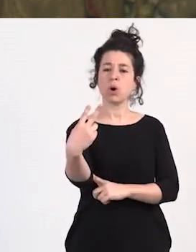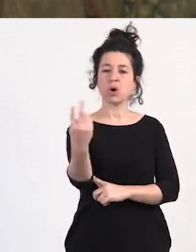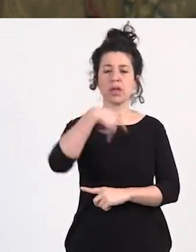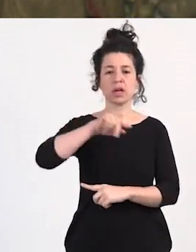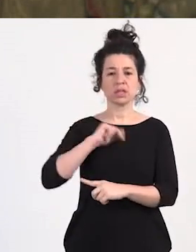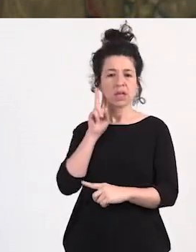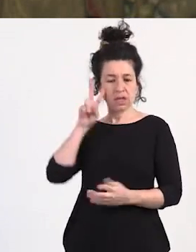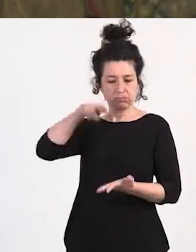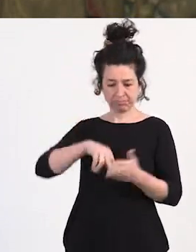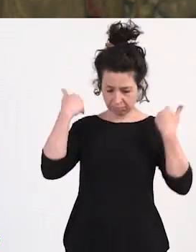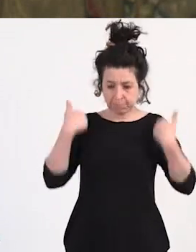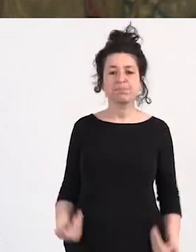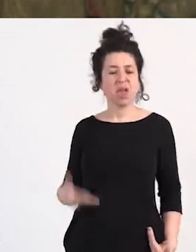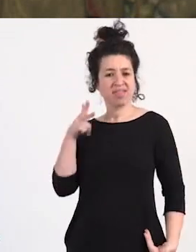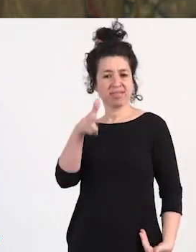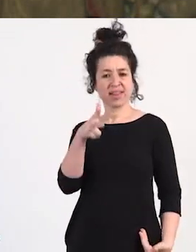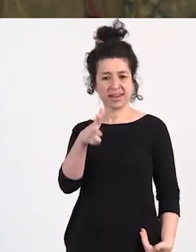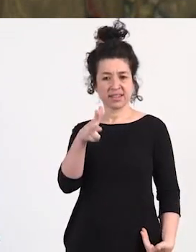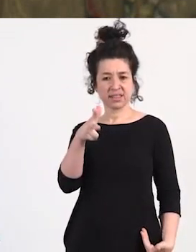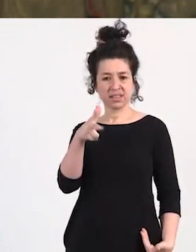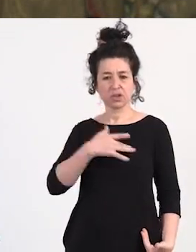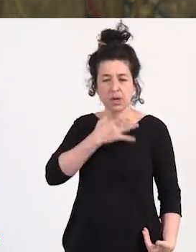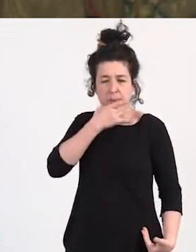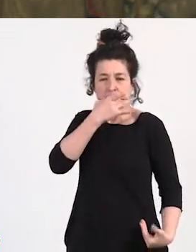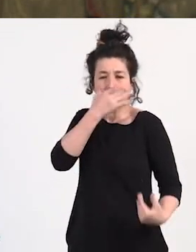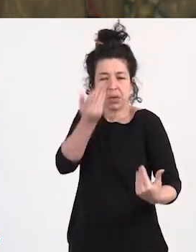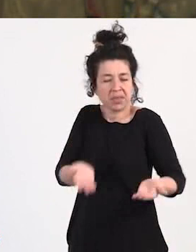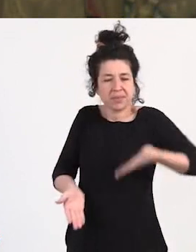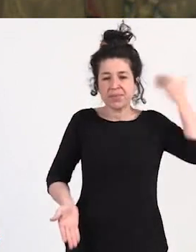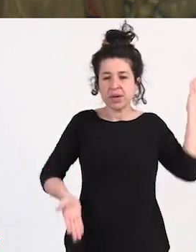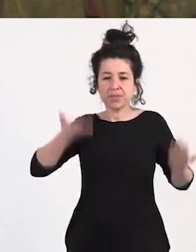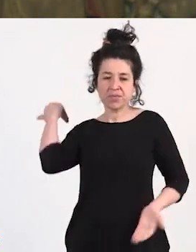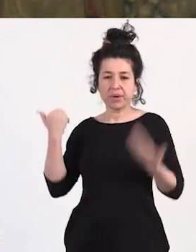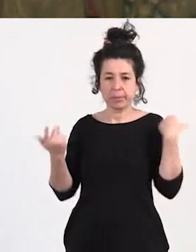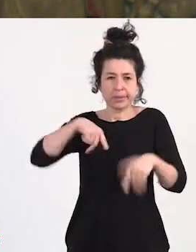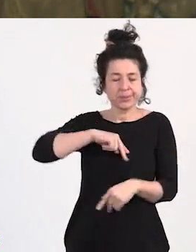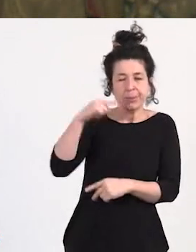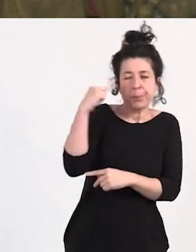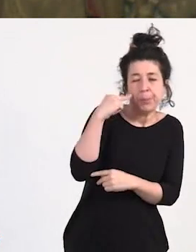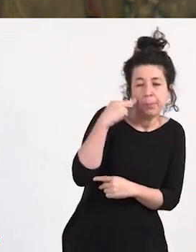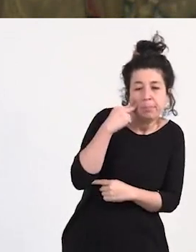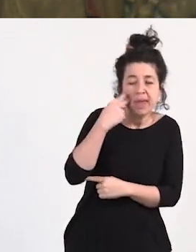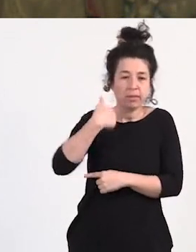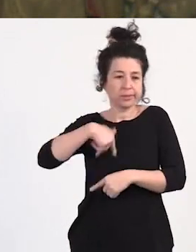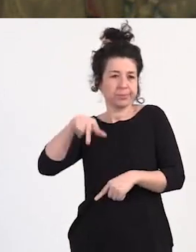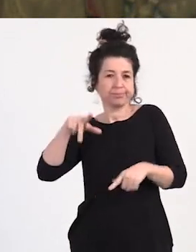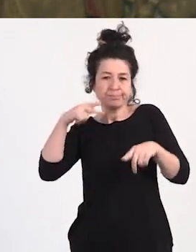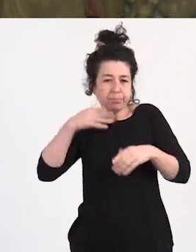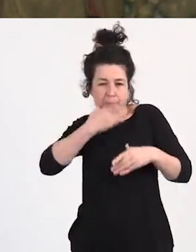reconocernos como sujetas de derecho, a dejar de tener vergüenzas porque somos, de tener miedo, de tener vergüenza de dar la cara,